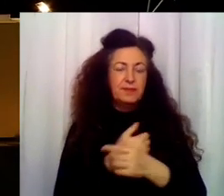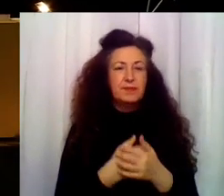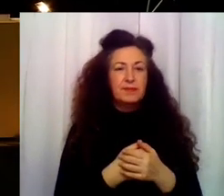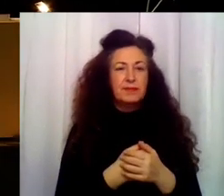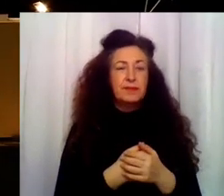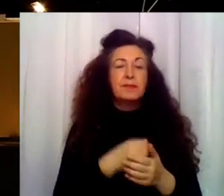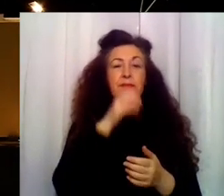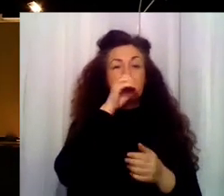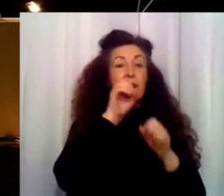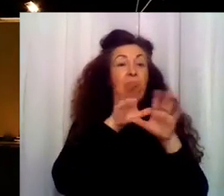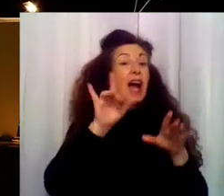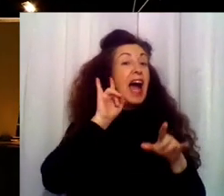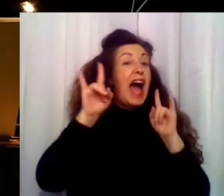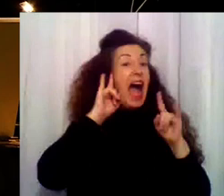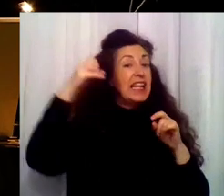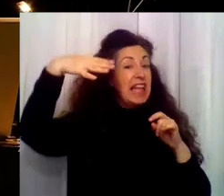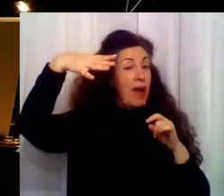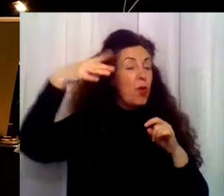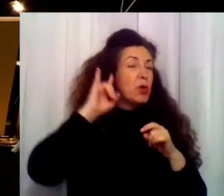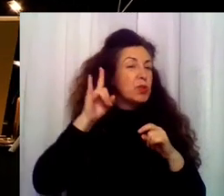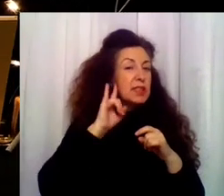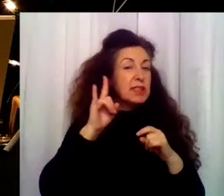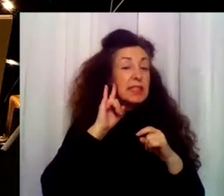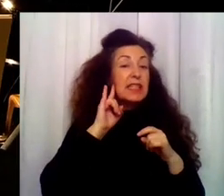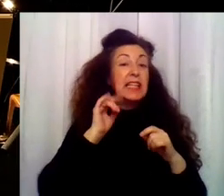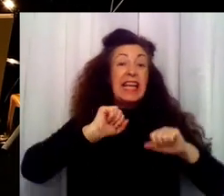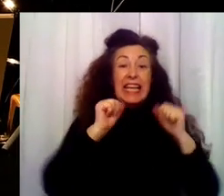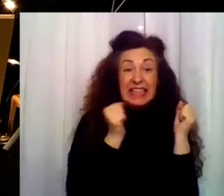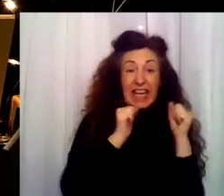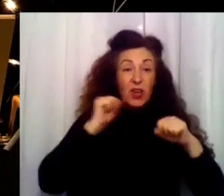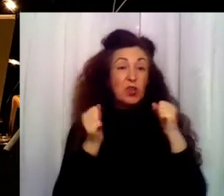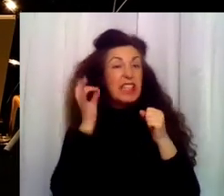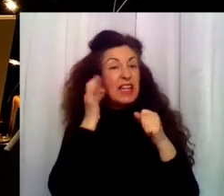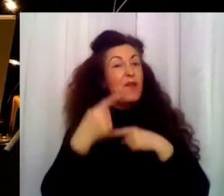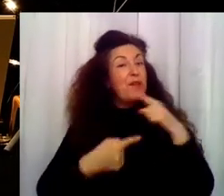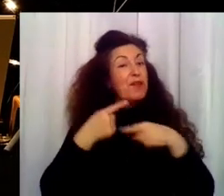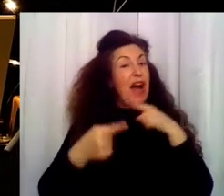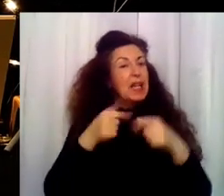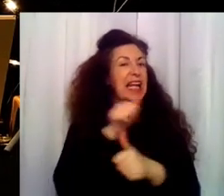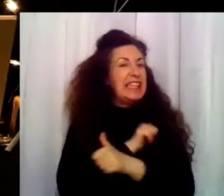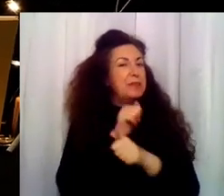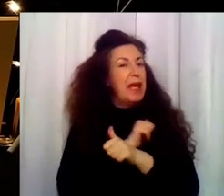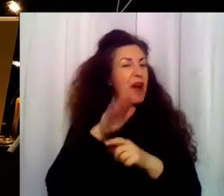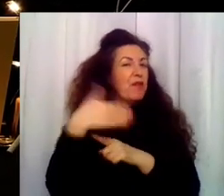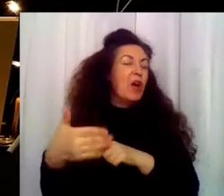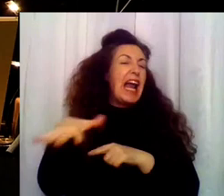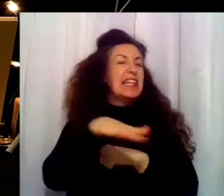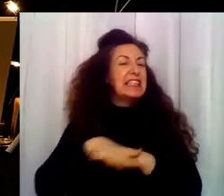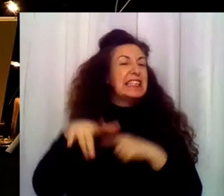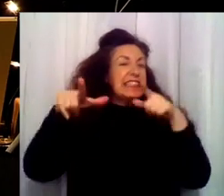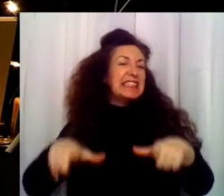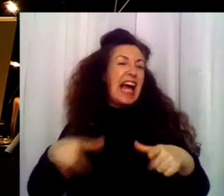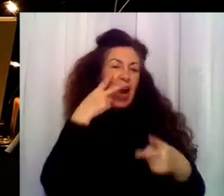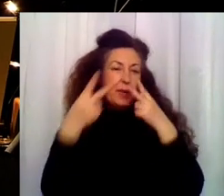Este es un llamamiento a todos los internos e internas. Los familiares ya están esperando en la sala de recepción de visitas. Os ruego que